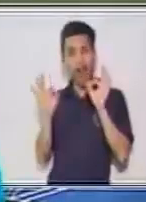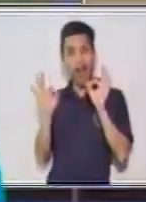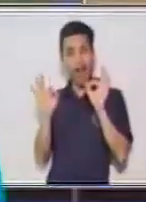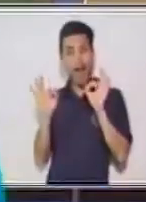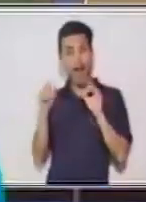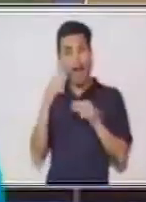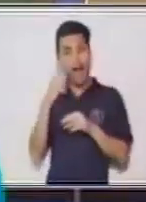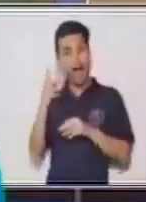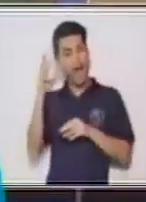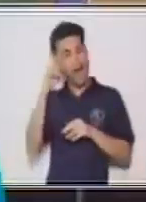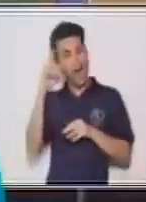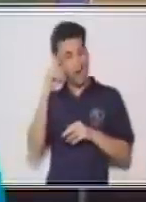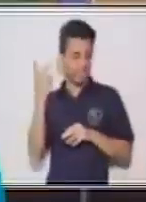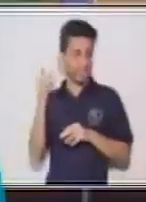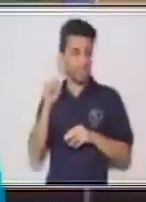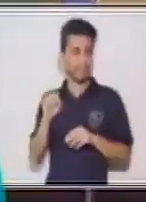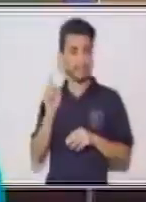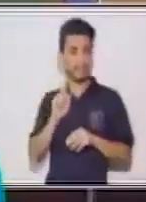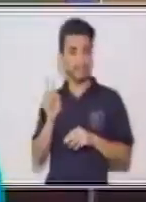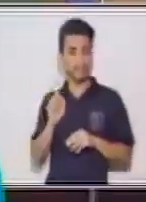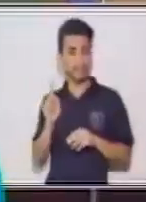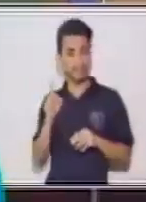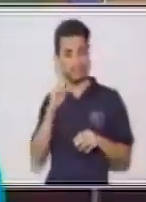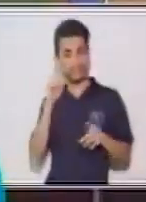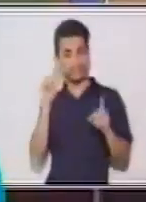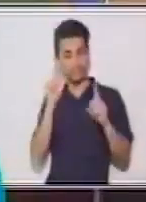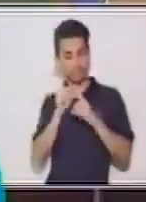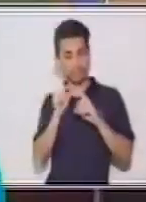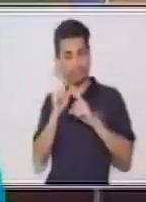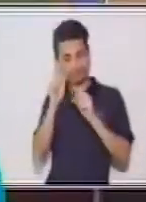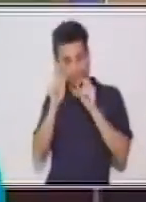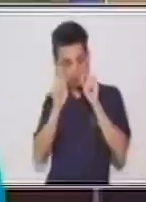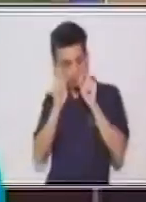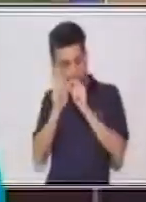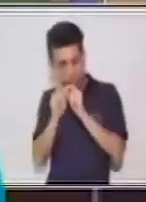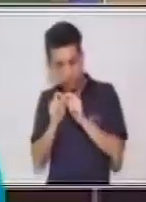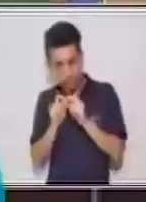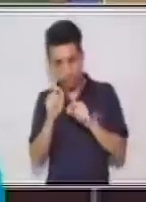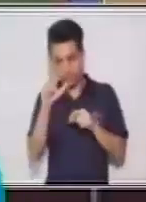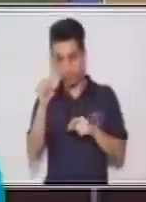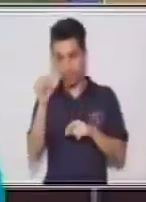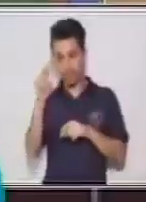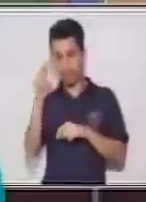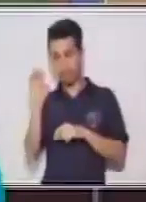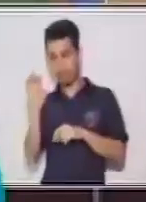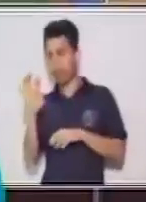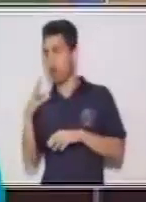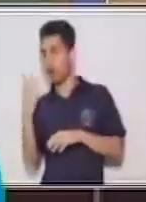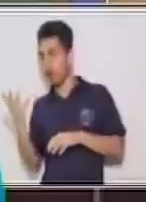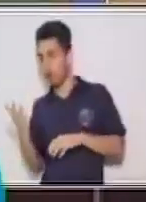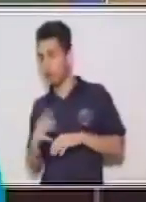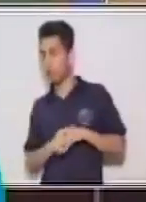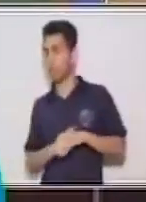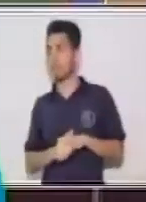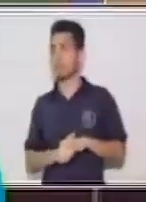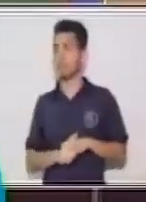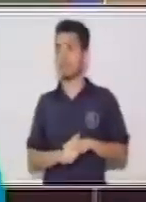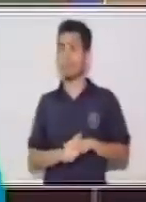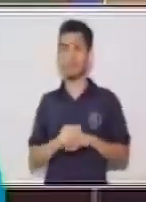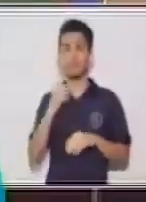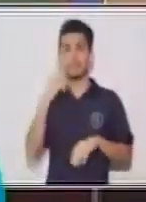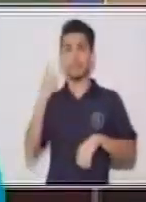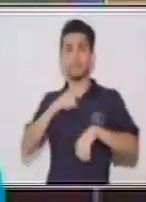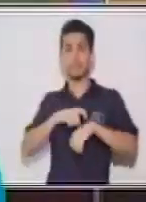Recuerda, recuerda aquellas palabras claves, de aquellos momentos en los que se dieron esto de los tiempos verbales.